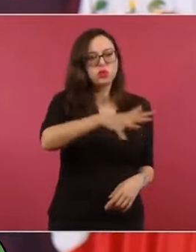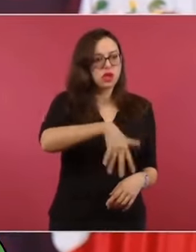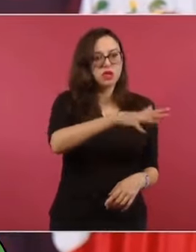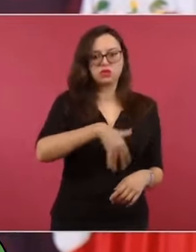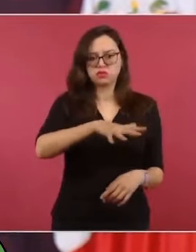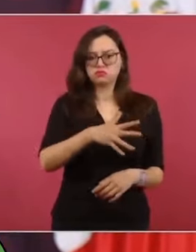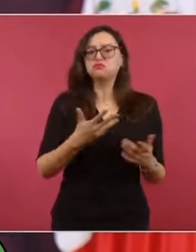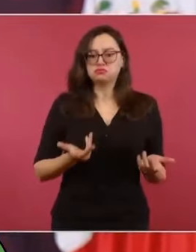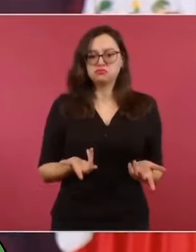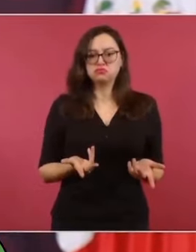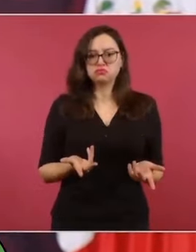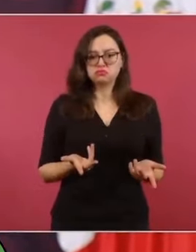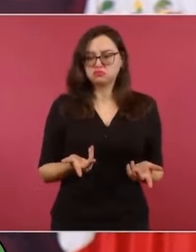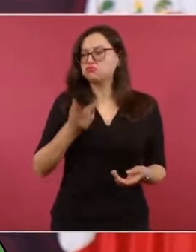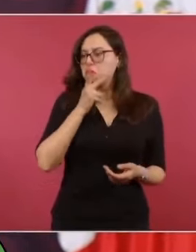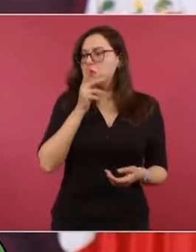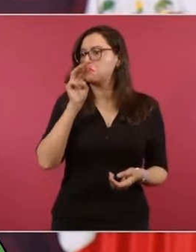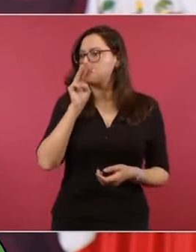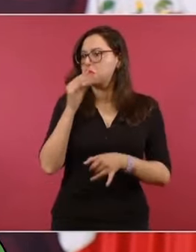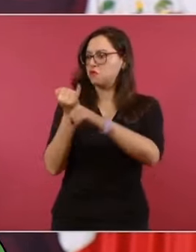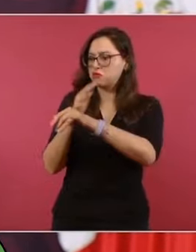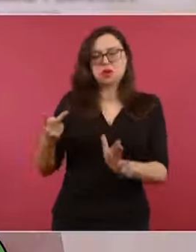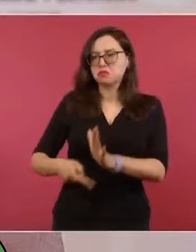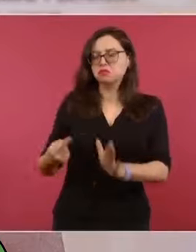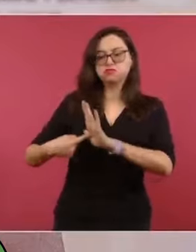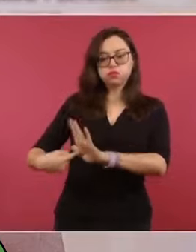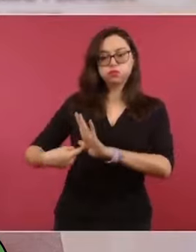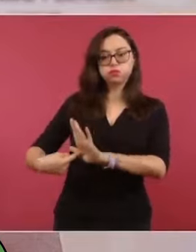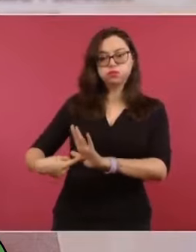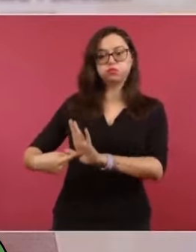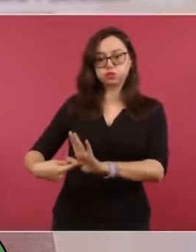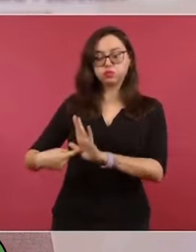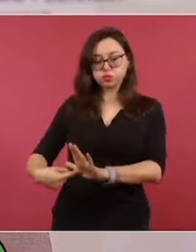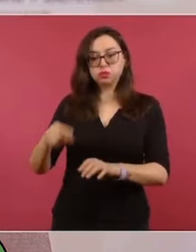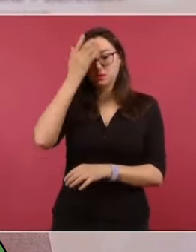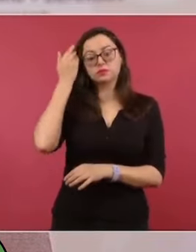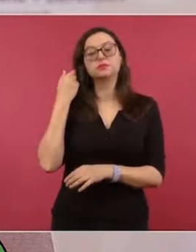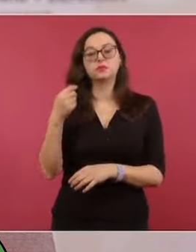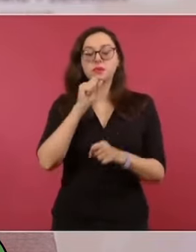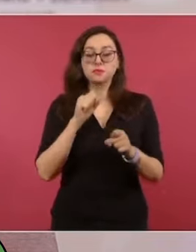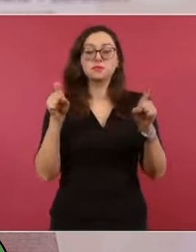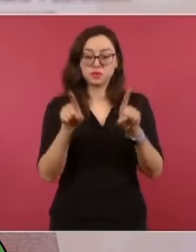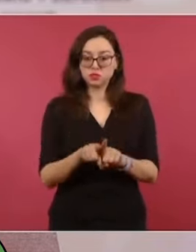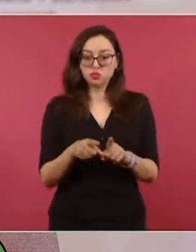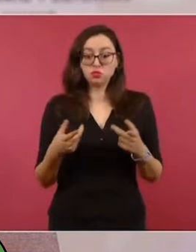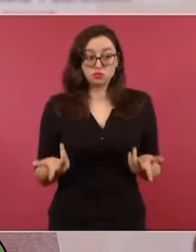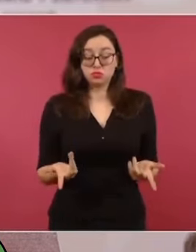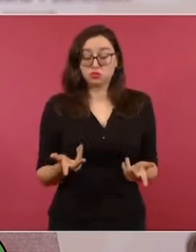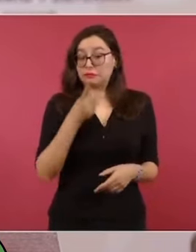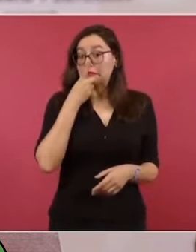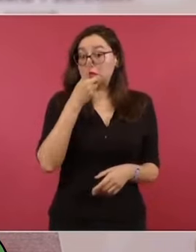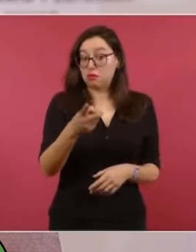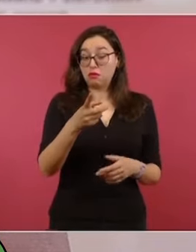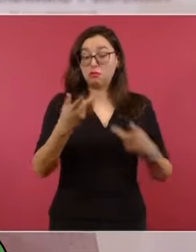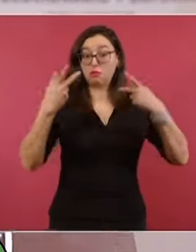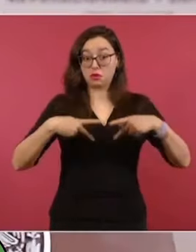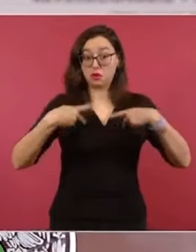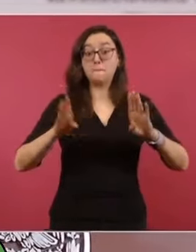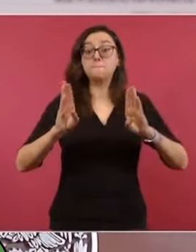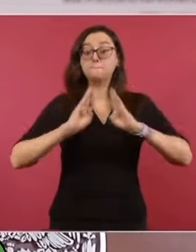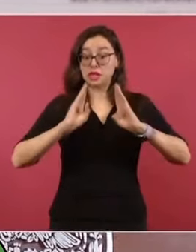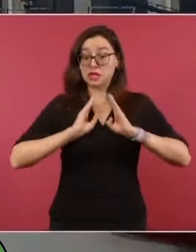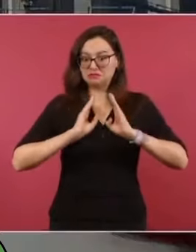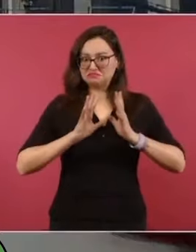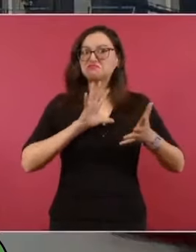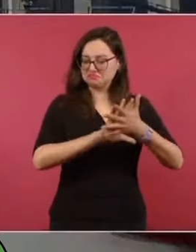Estamos dispuestos a informarle a los padres cómo avanzamos y están castigándose a los responsables. Hay militares, repito, en la cárcel. Está el ex